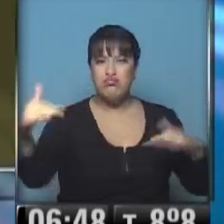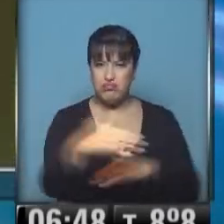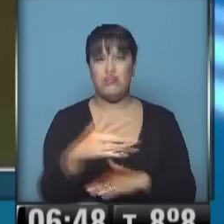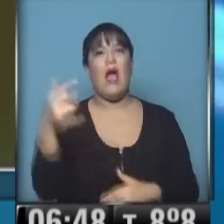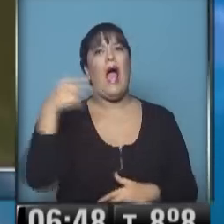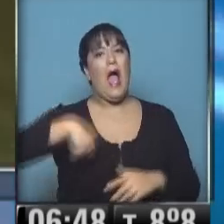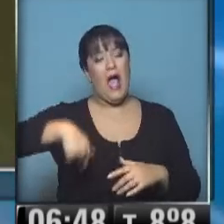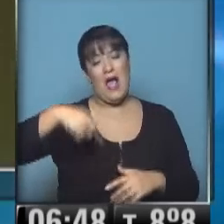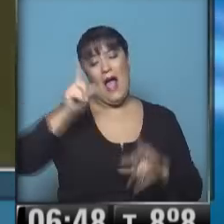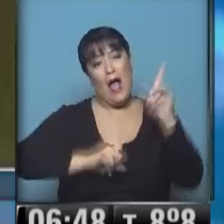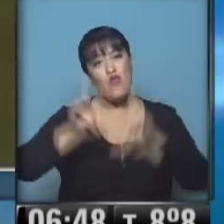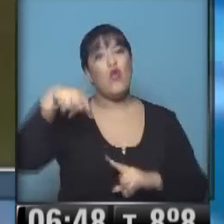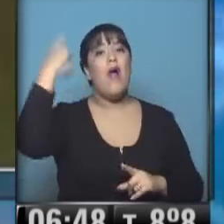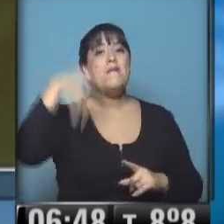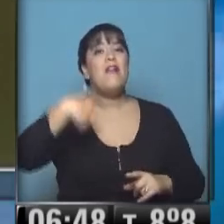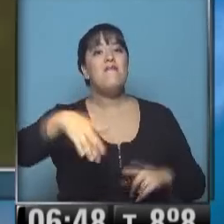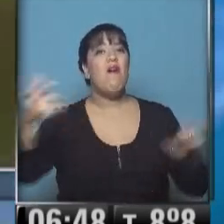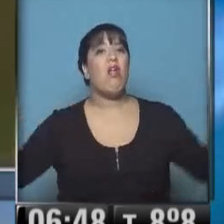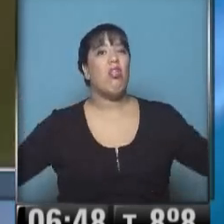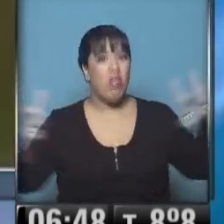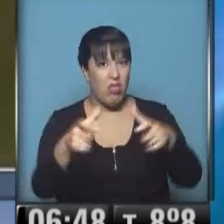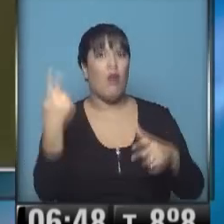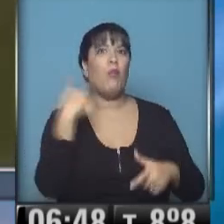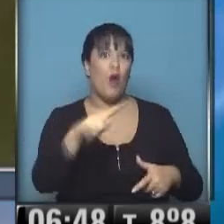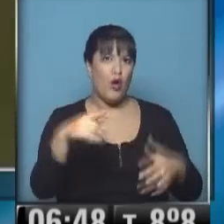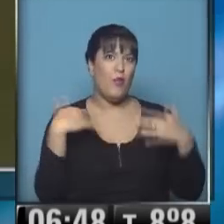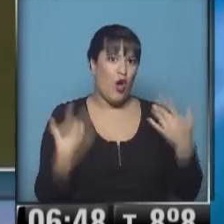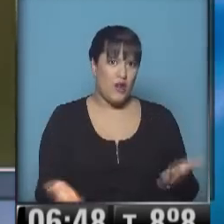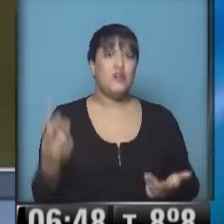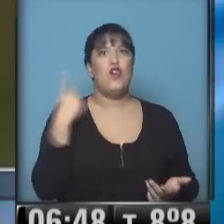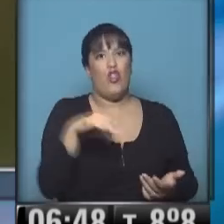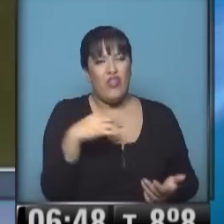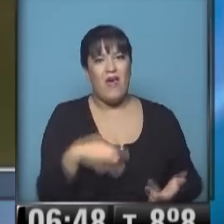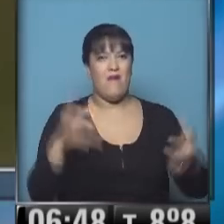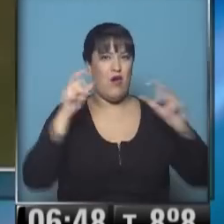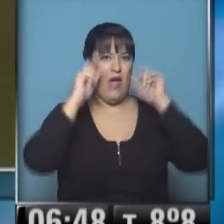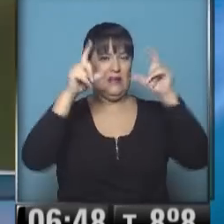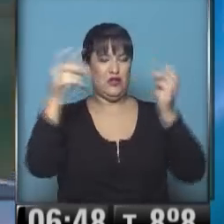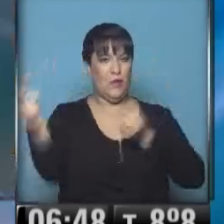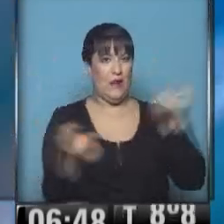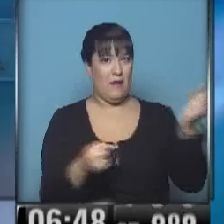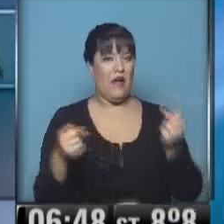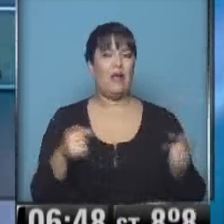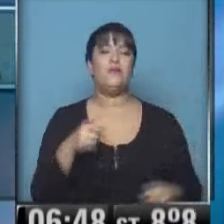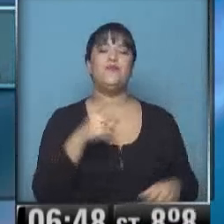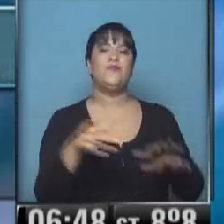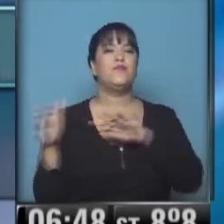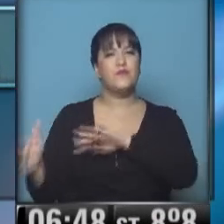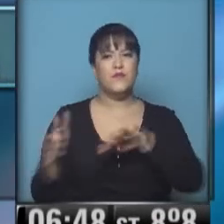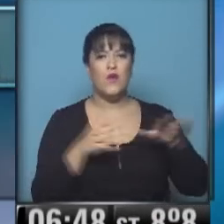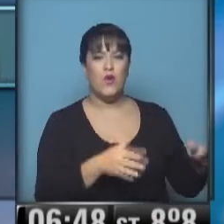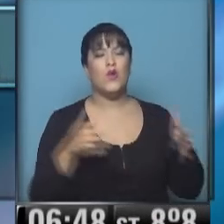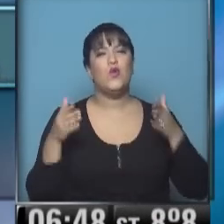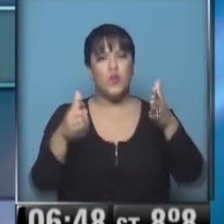extinción, así que por favor, transiten con cuidado y con mucha atención. En la ruta 12 nos vamos a ir a la ruta nacional